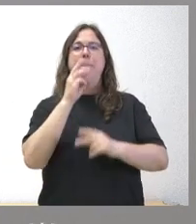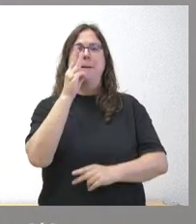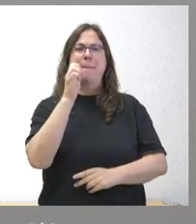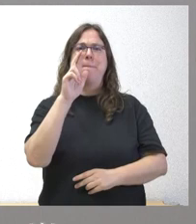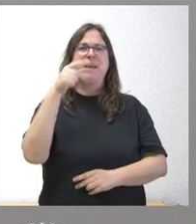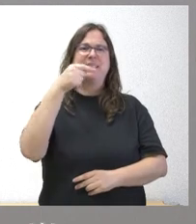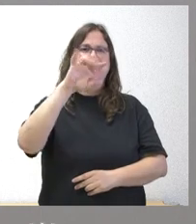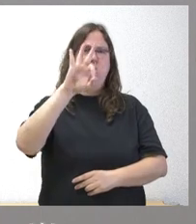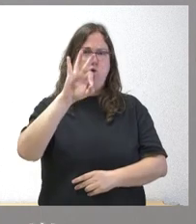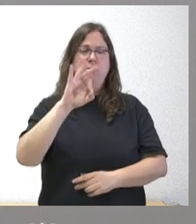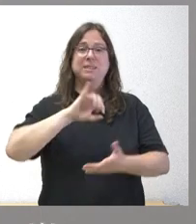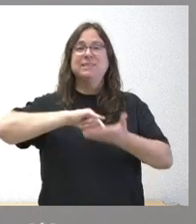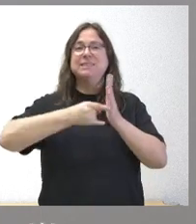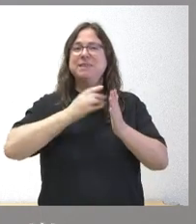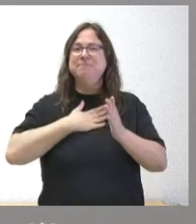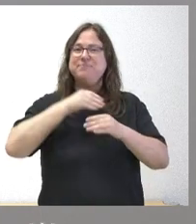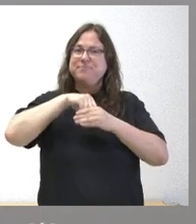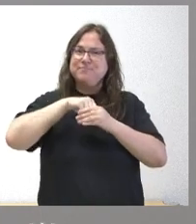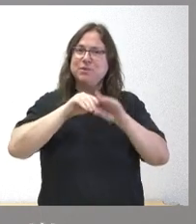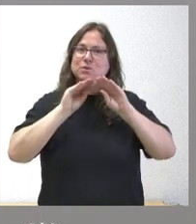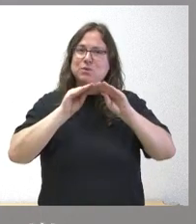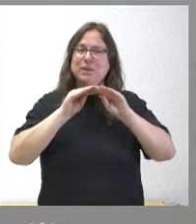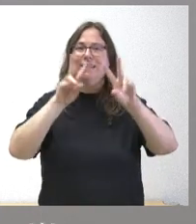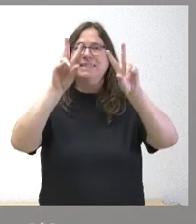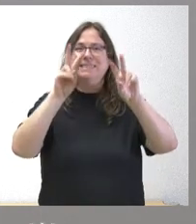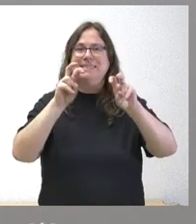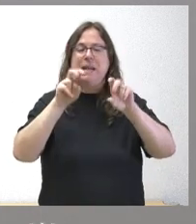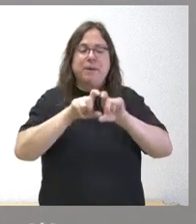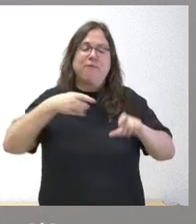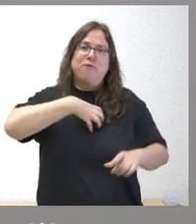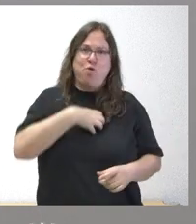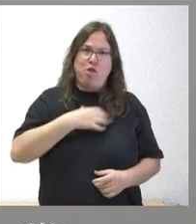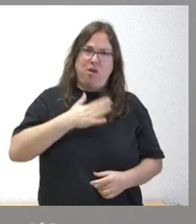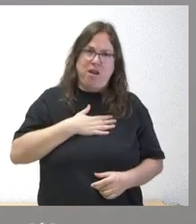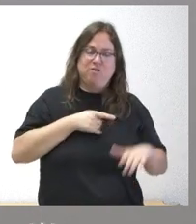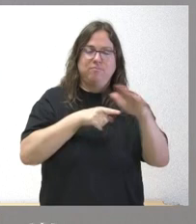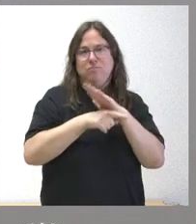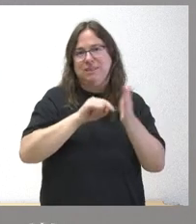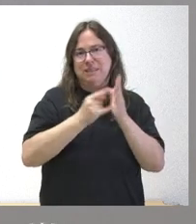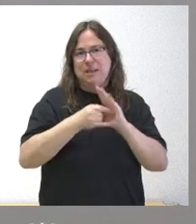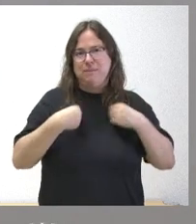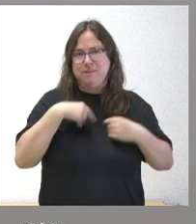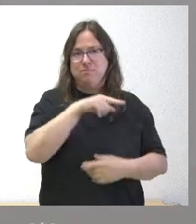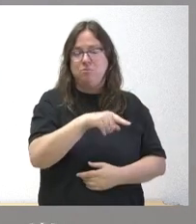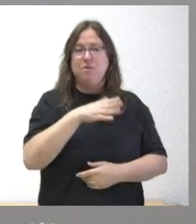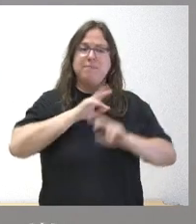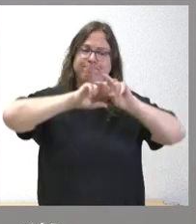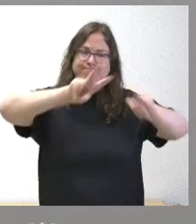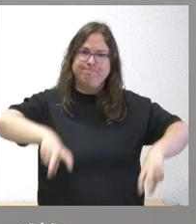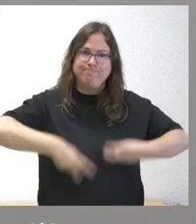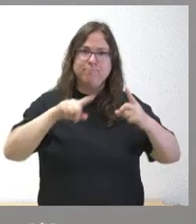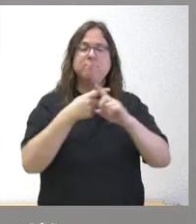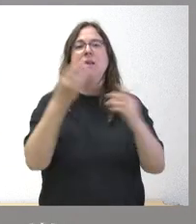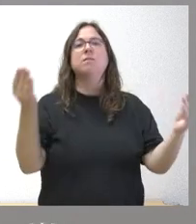utiliza la Junta de Castilla y León para gestionar todos los asuntos relativos a sus empleados públicos y se trata, por tanto, de renovar y de mejorar